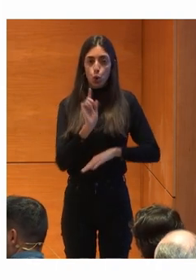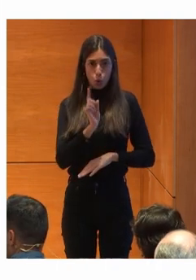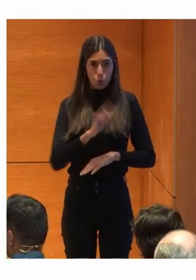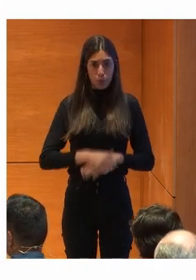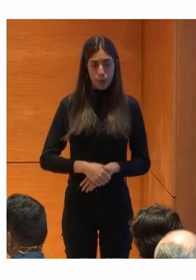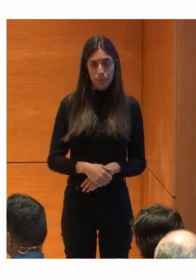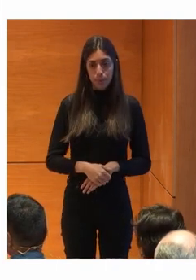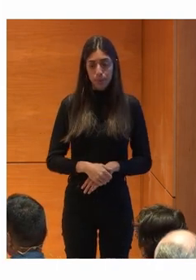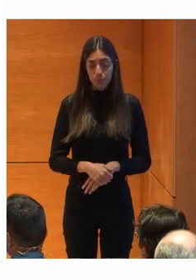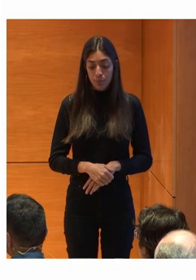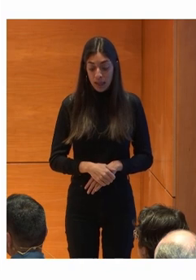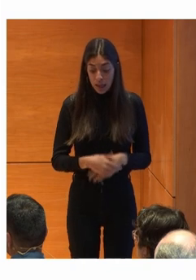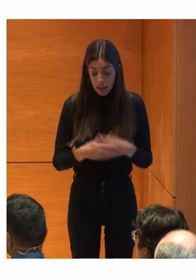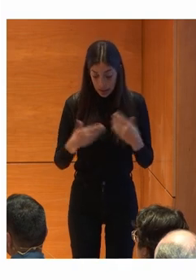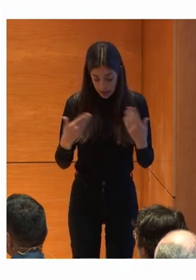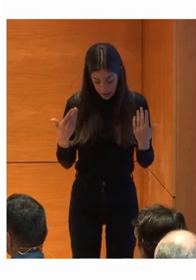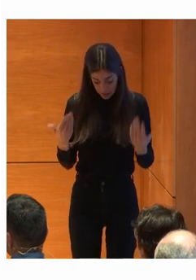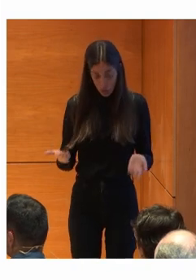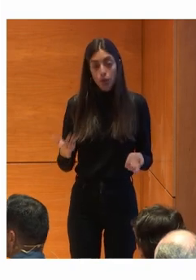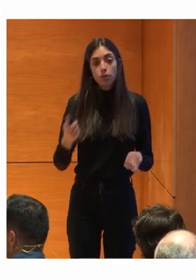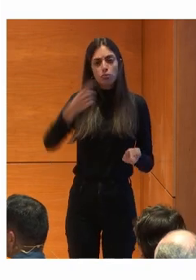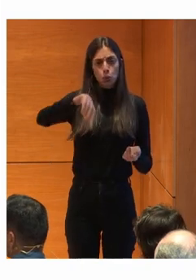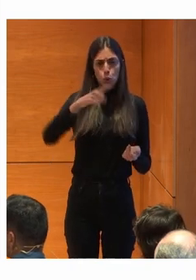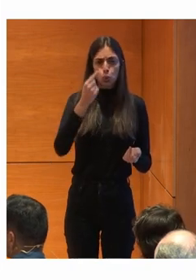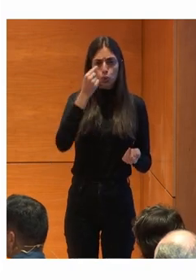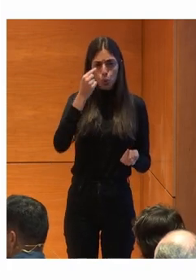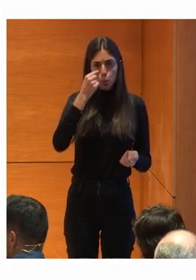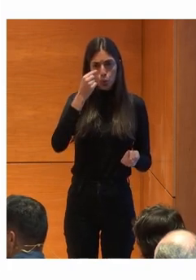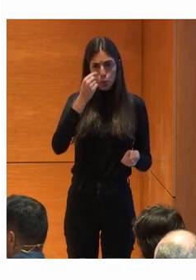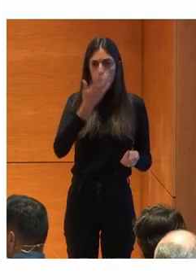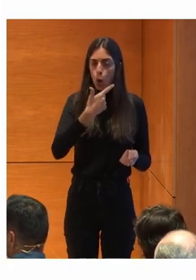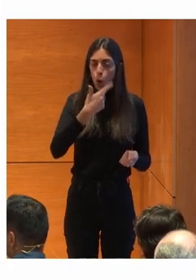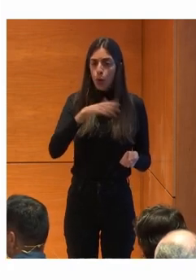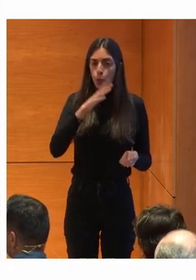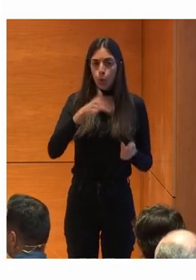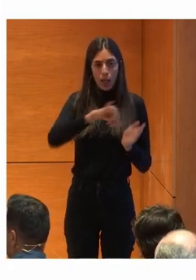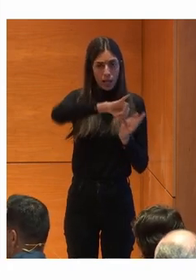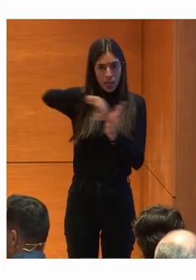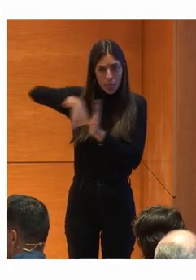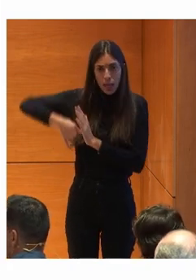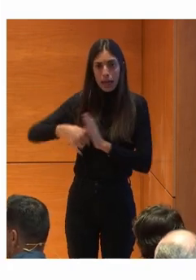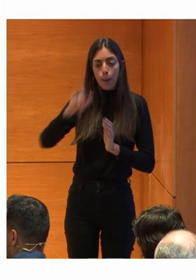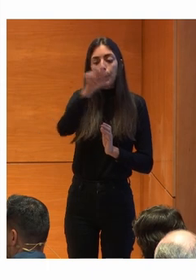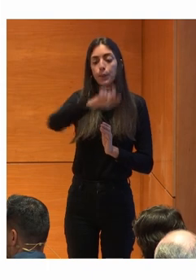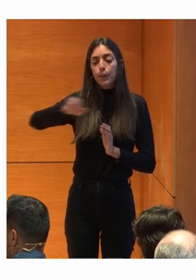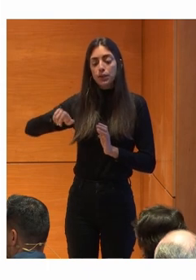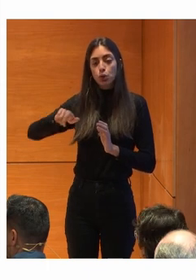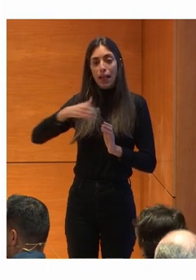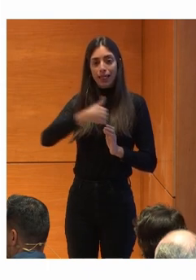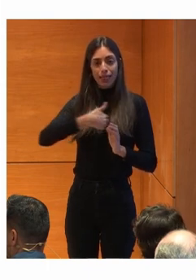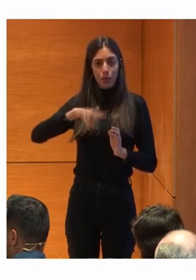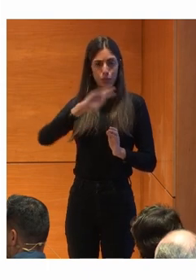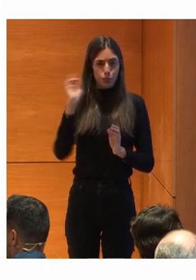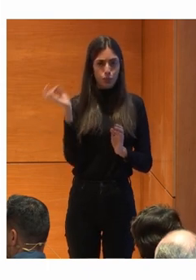criterios Entonces, bueno Como muchos de vosotros Conocéis Que estáis Muy cercanos A la población Con diversidad